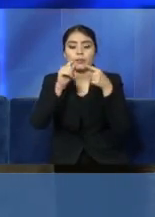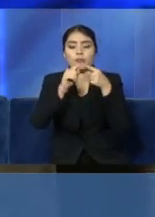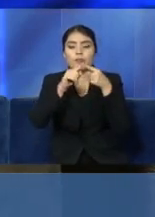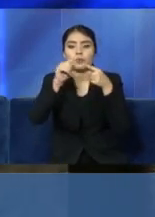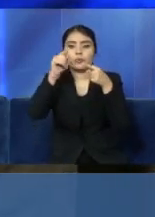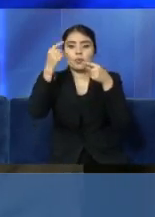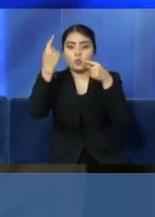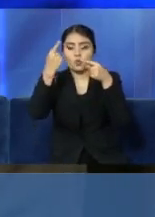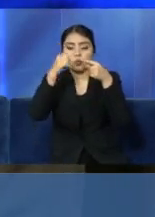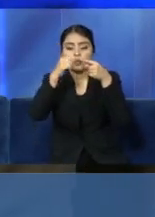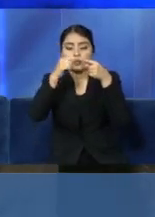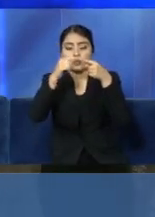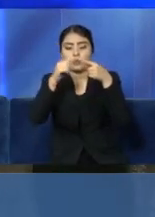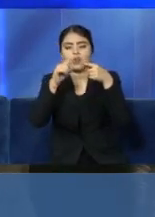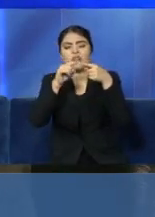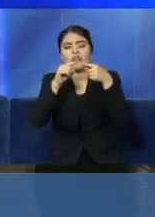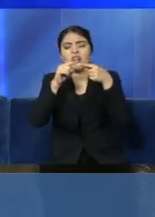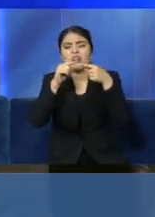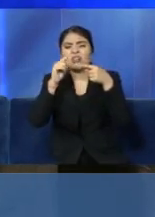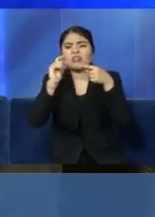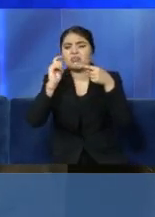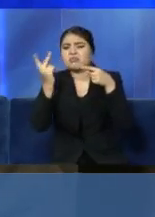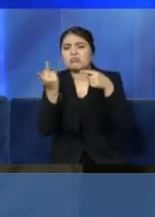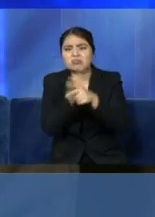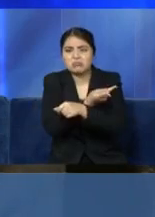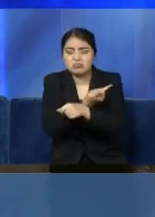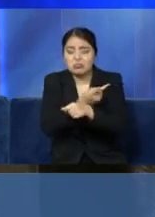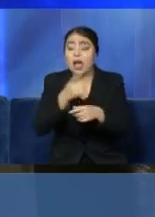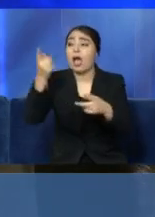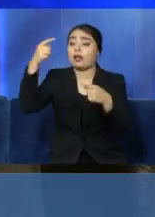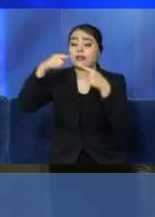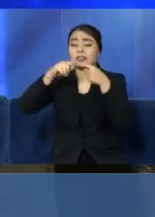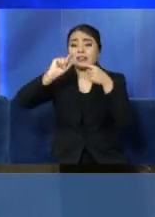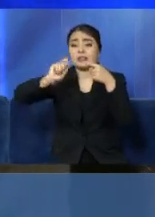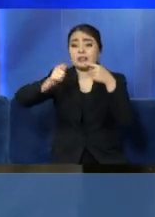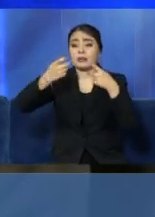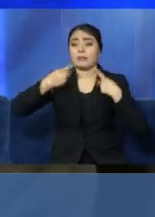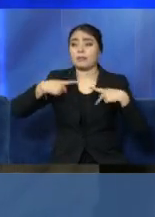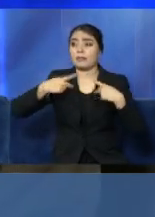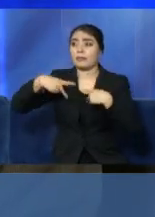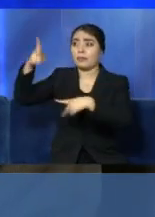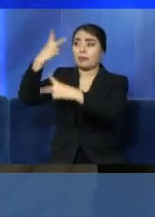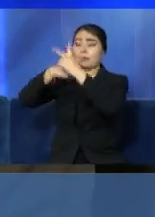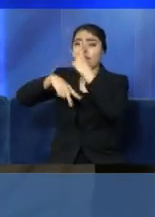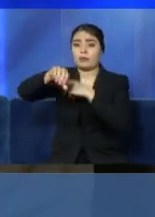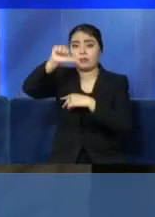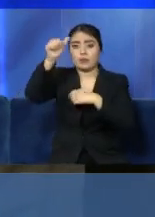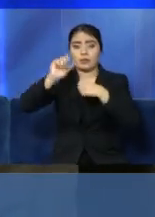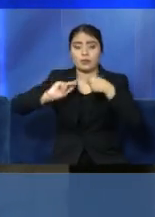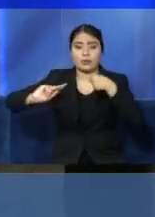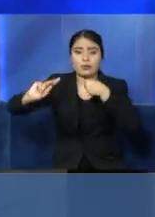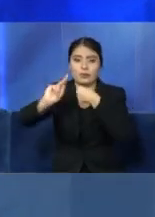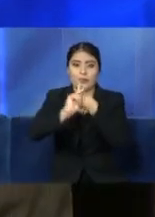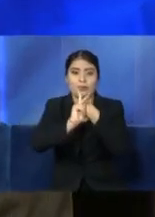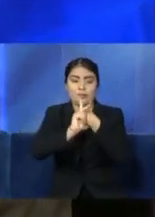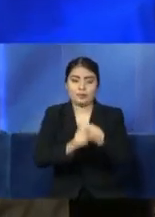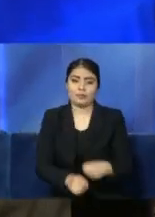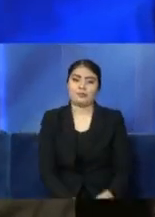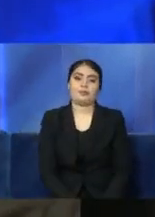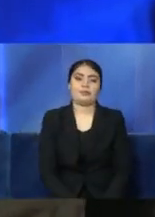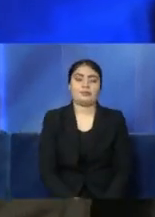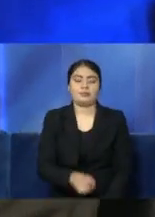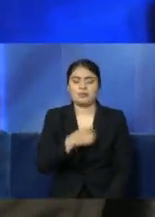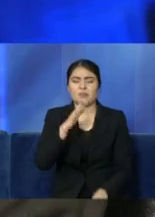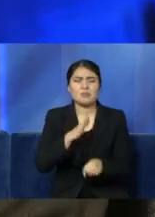importados. ¿Por qué nos adelantamos y por qué se adelanta la Secretaría de Salud e indica las siguientes